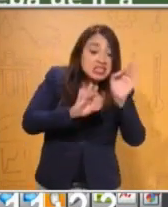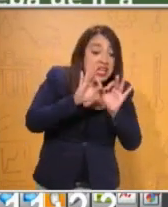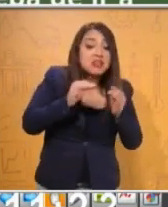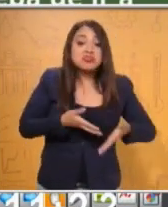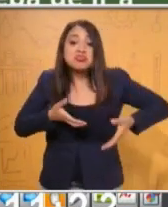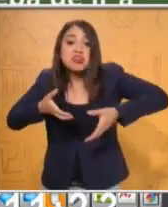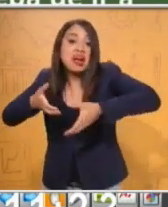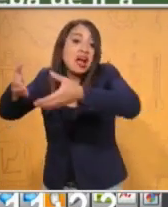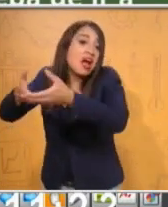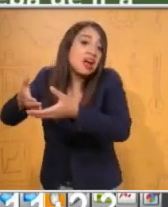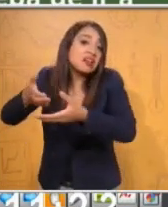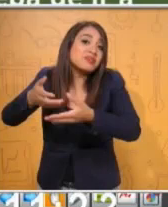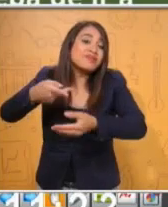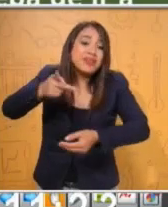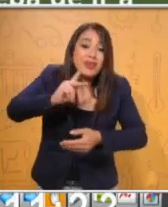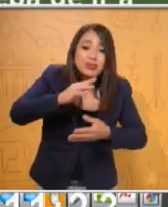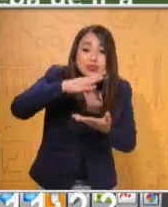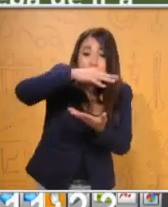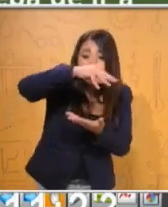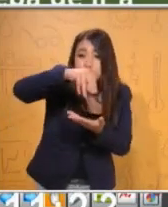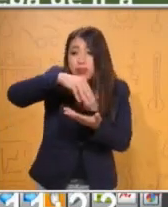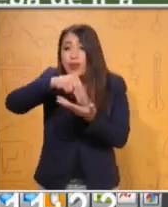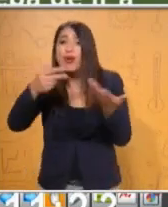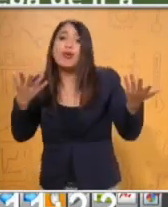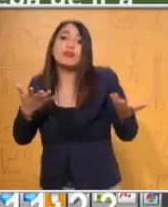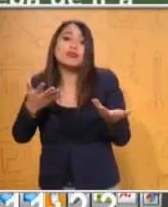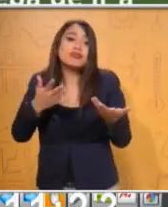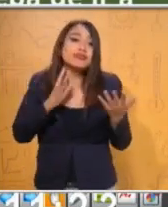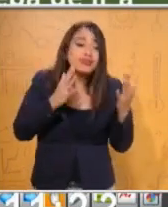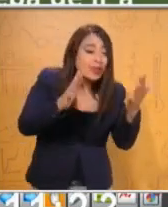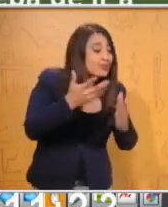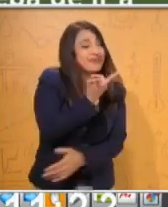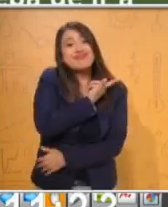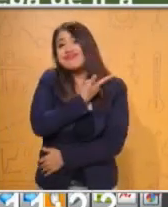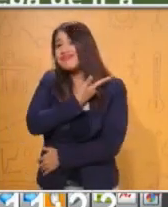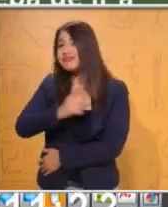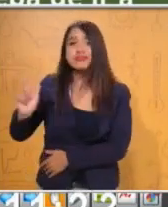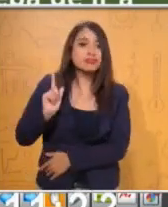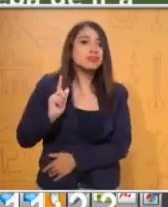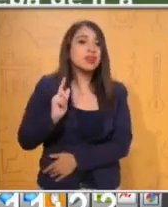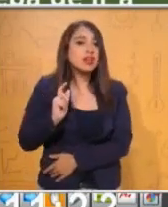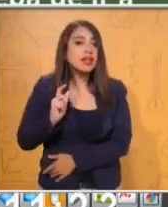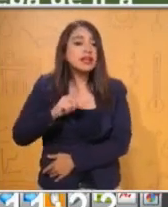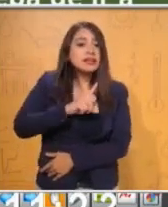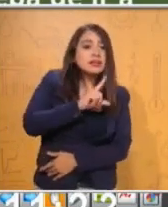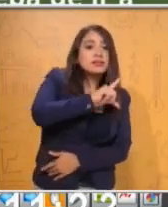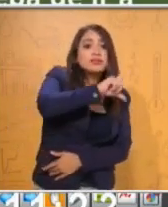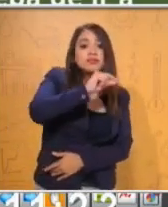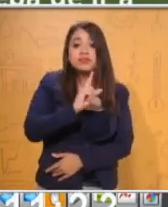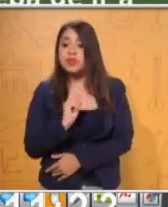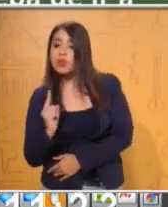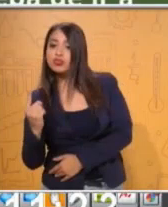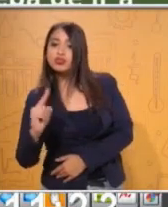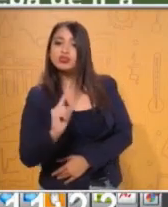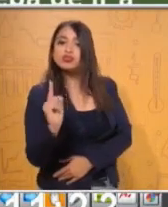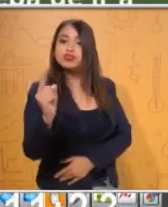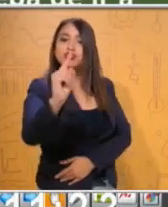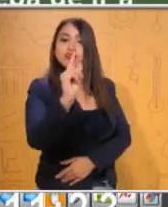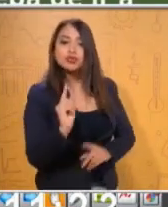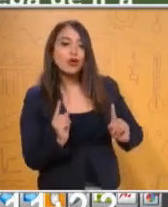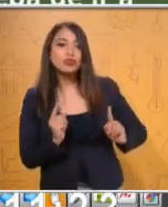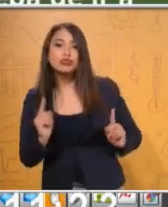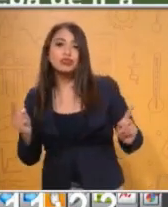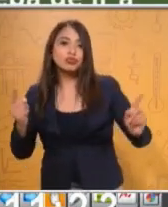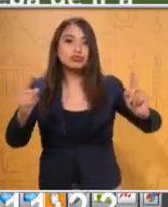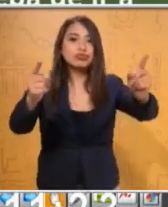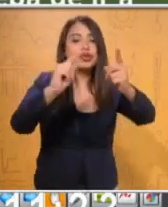plagada de pedruscos y no les gustó. A menudo rondaban alrededor del muro que ocultaba el jardín del gigante y